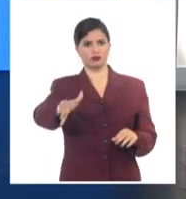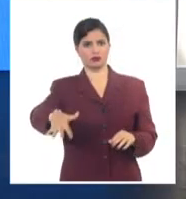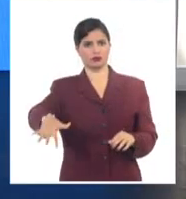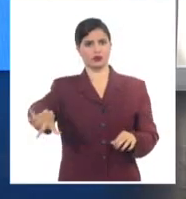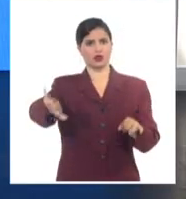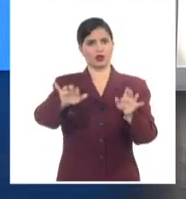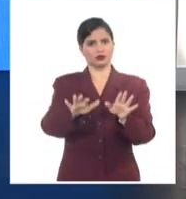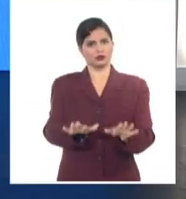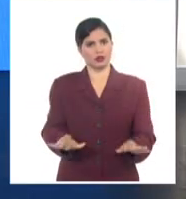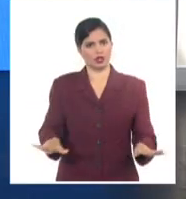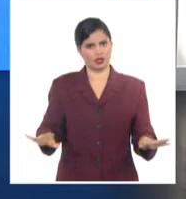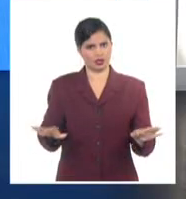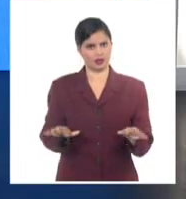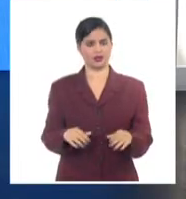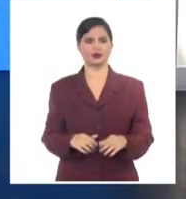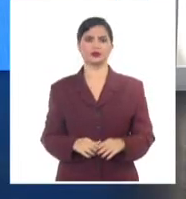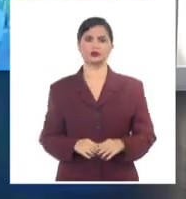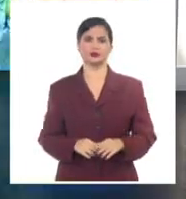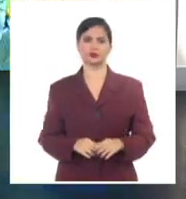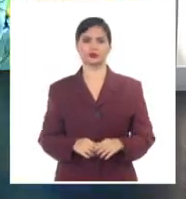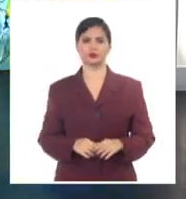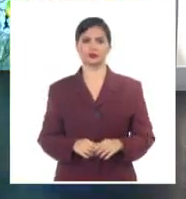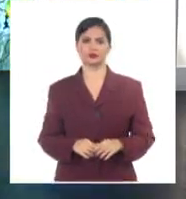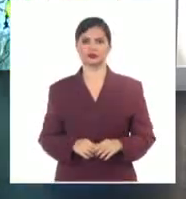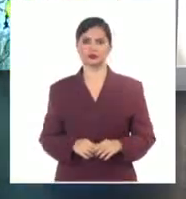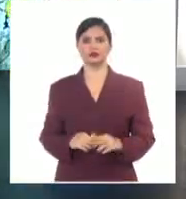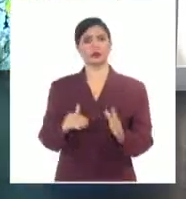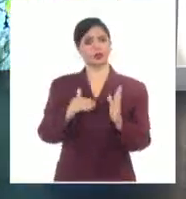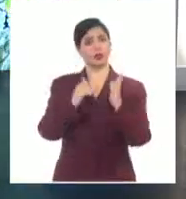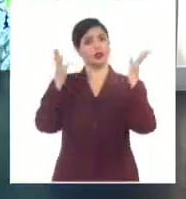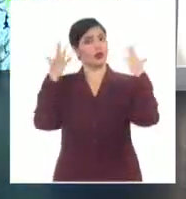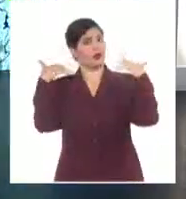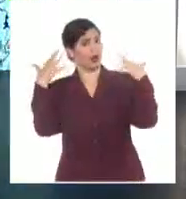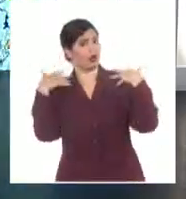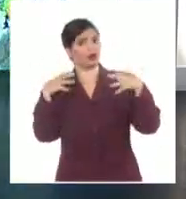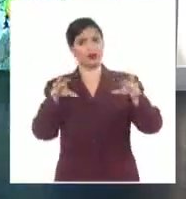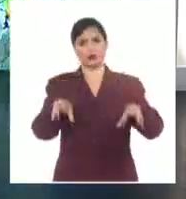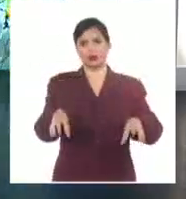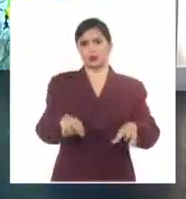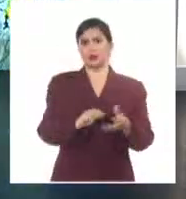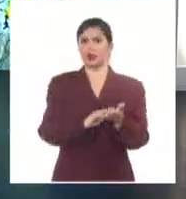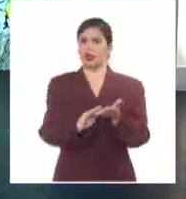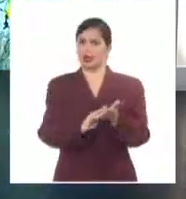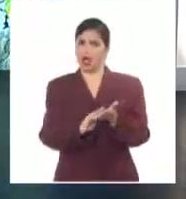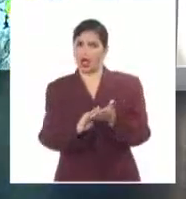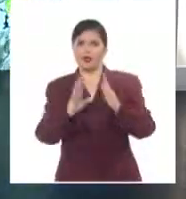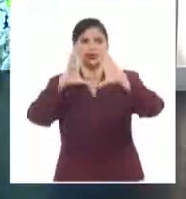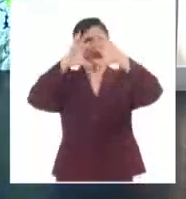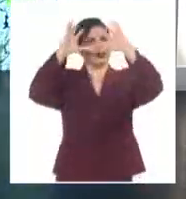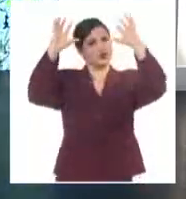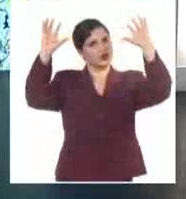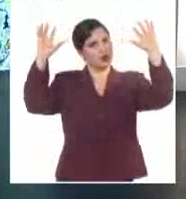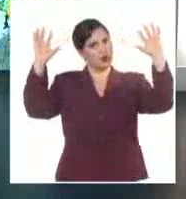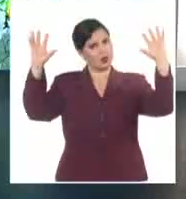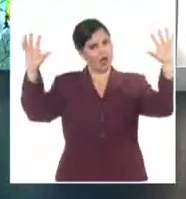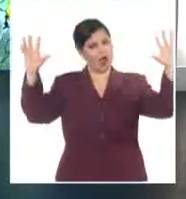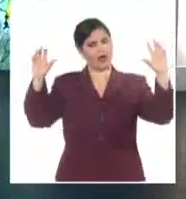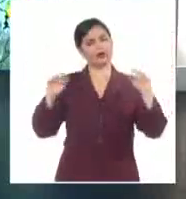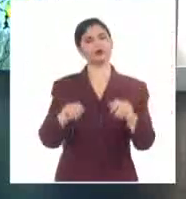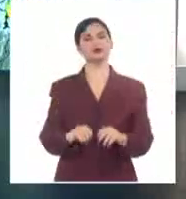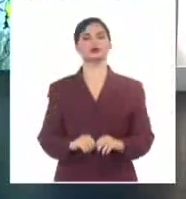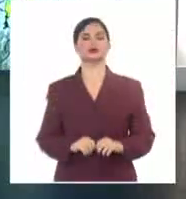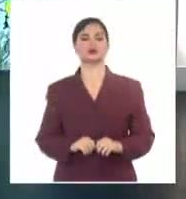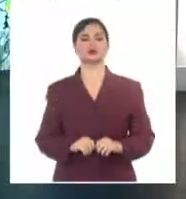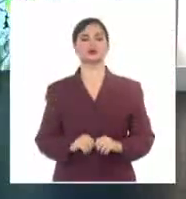costa norte de la región oriental. Así que, una tarde cálida, muy escasas lluvias para todo el país, otra vez para esta jornada